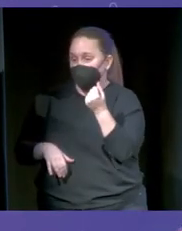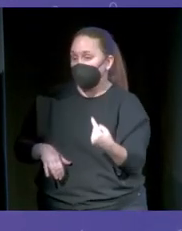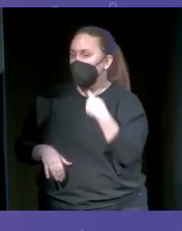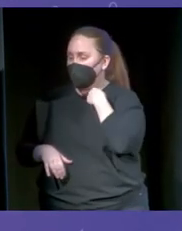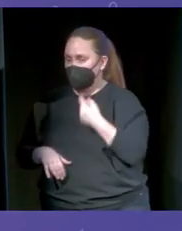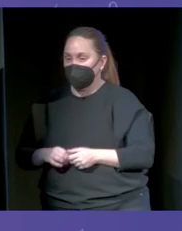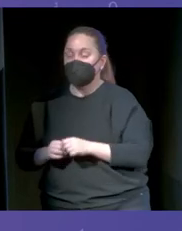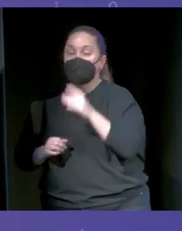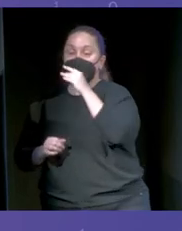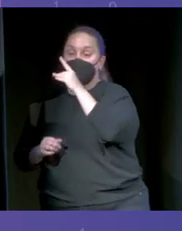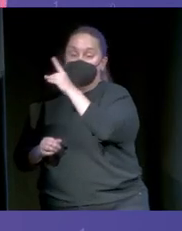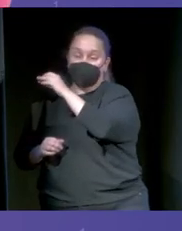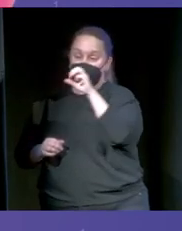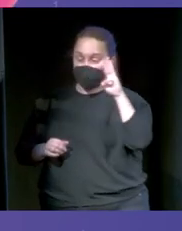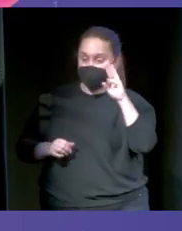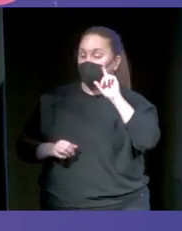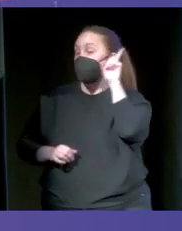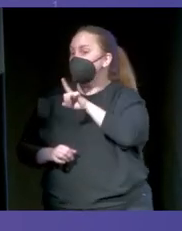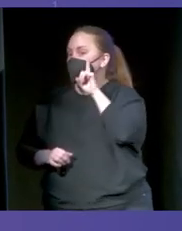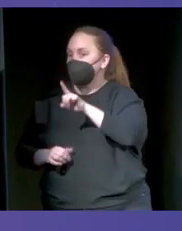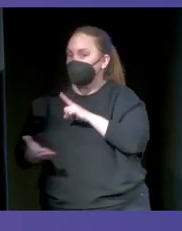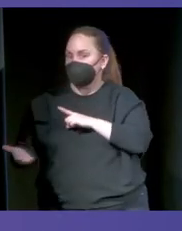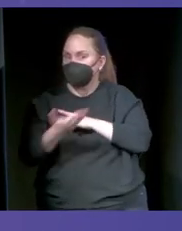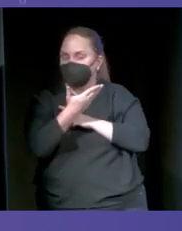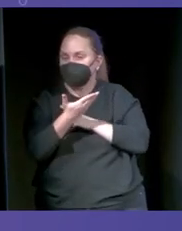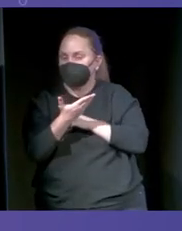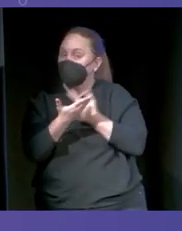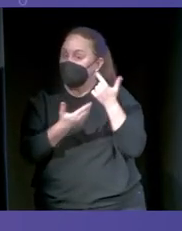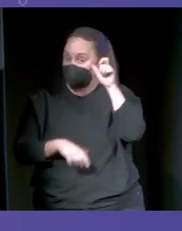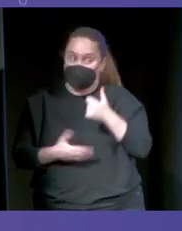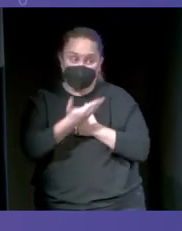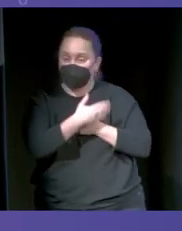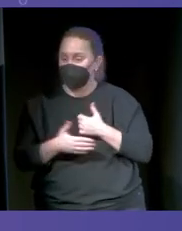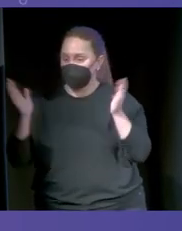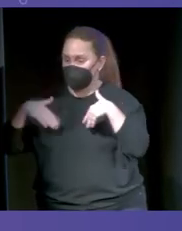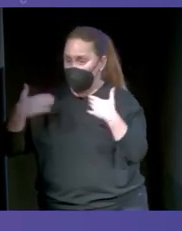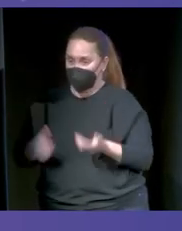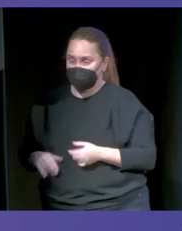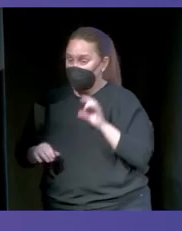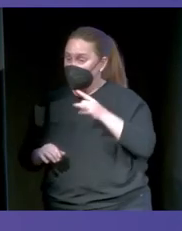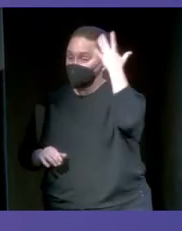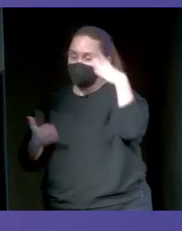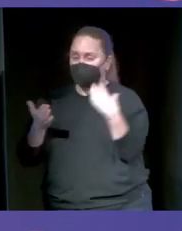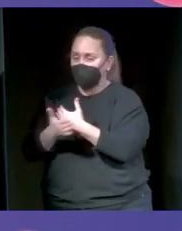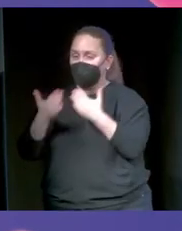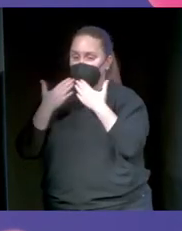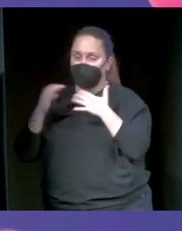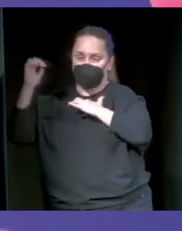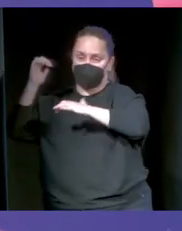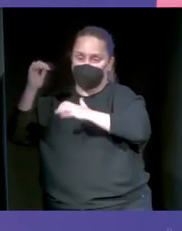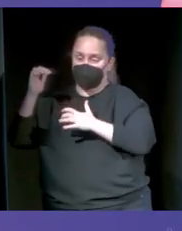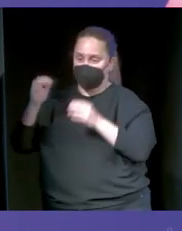son potentes? Bueno, esta persona no existe. ¿Vale? Está creada totalmente por inteligencia artificial.